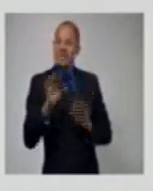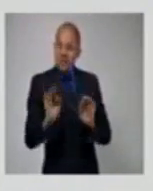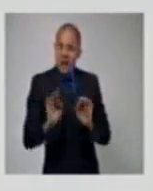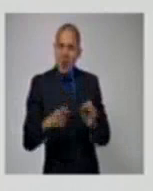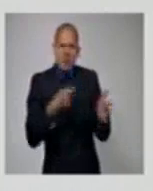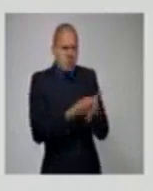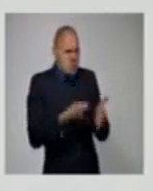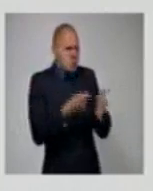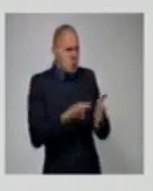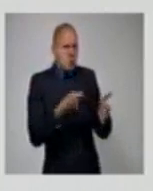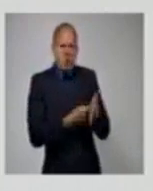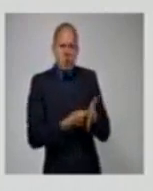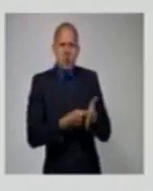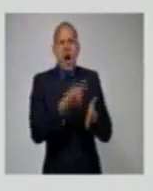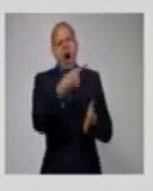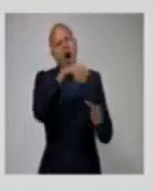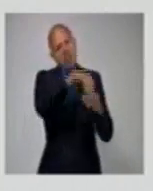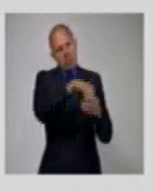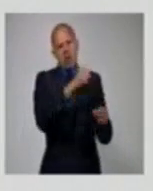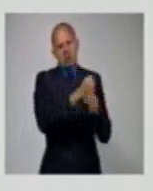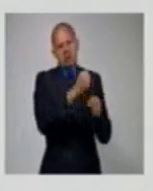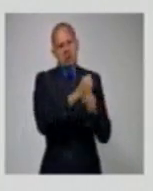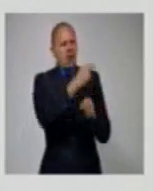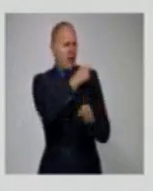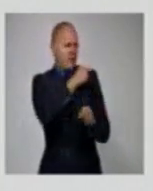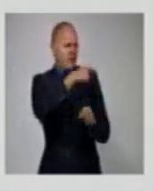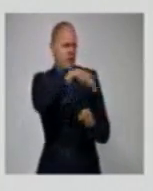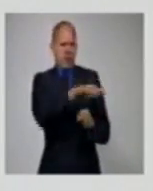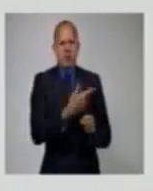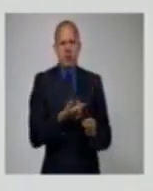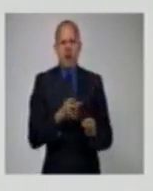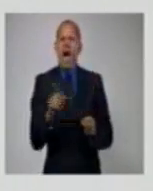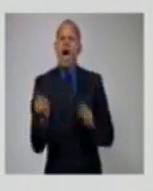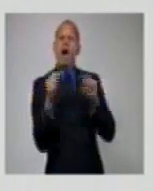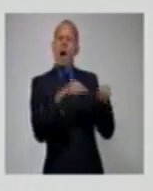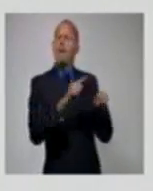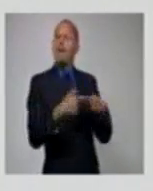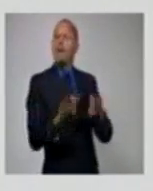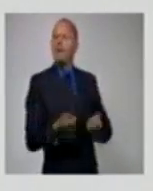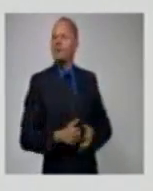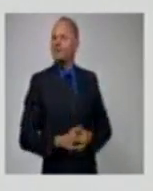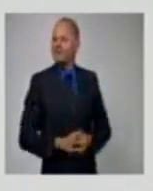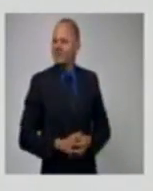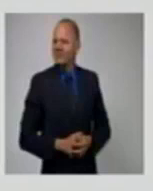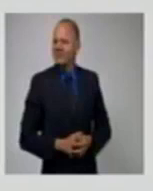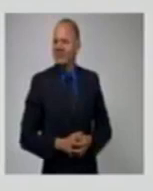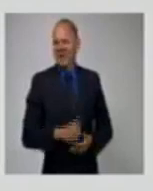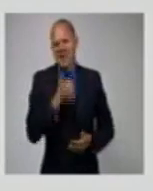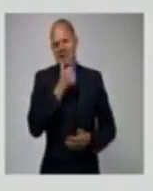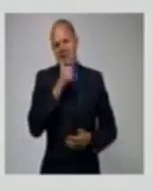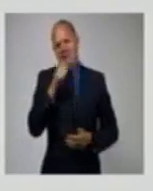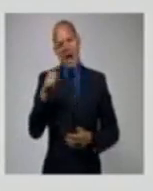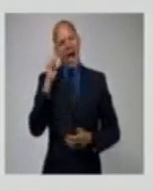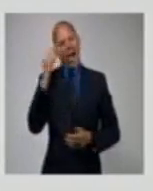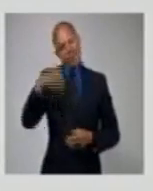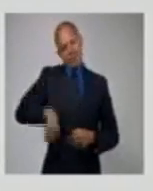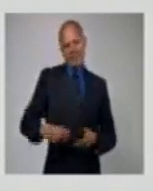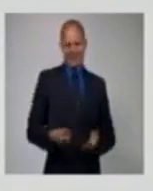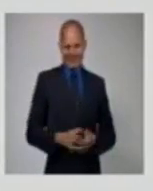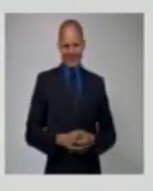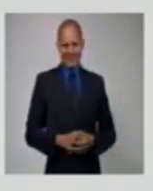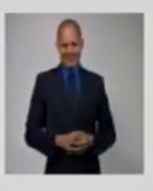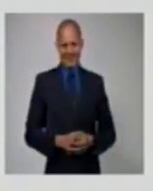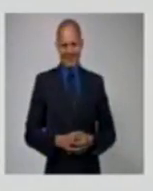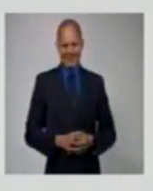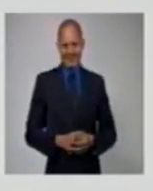que trabajan en él. Van al Mincul porque es el lugar más fácil a donde llevar sus intenciones. Pues, termina Javier,